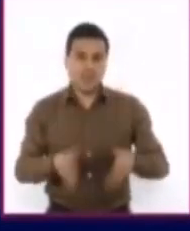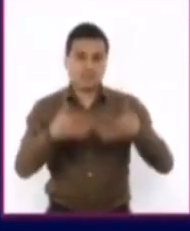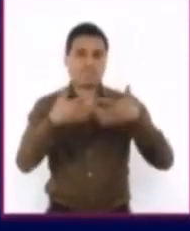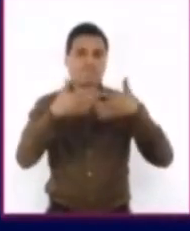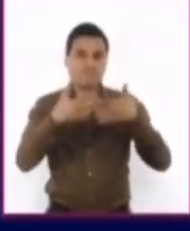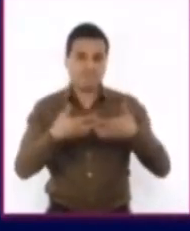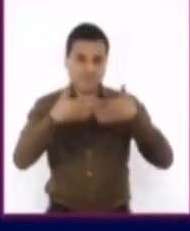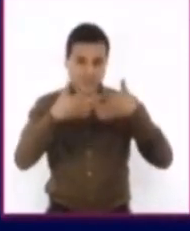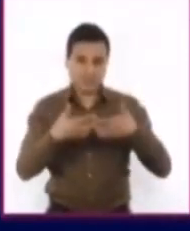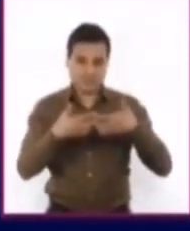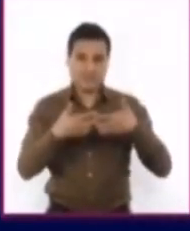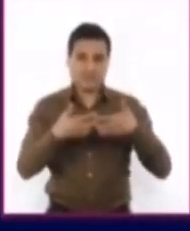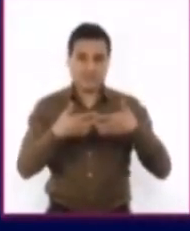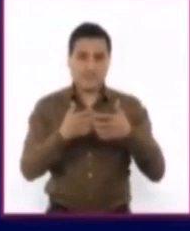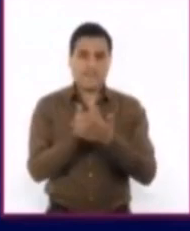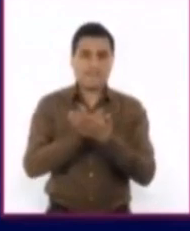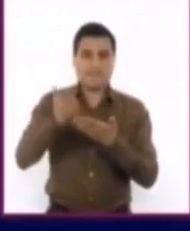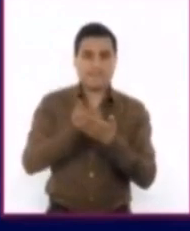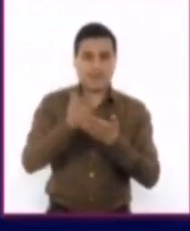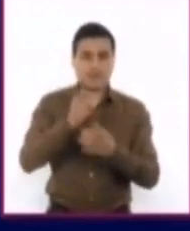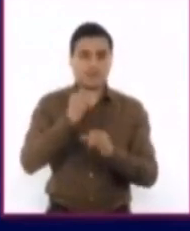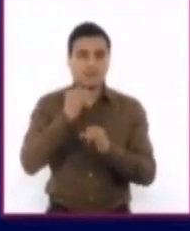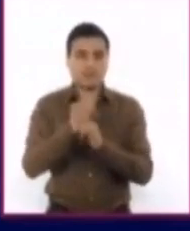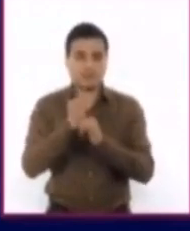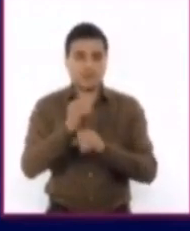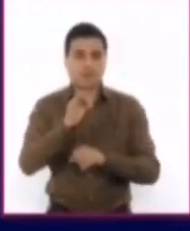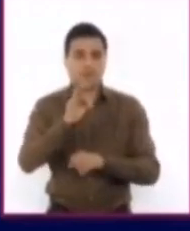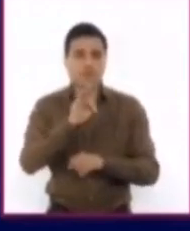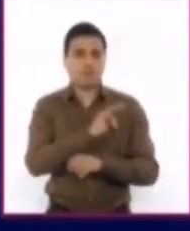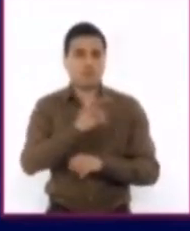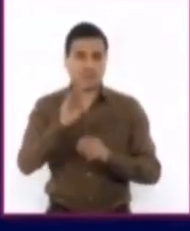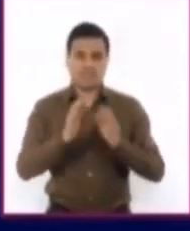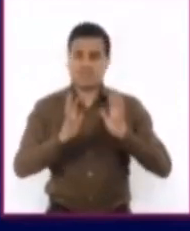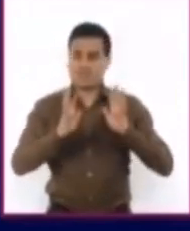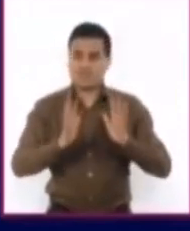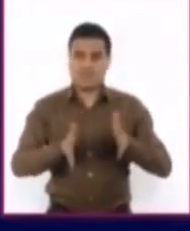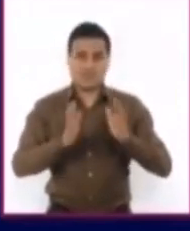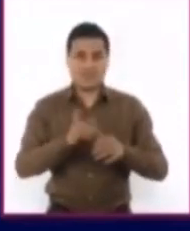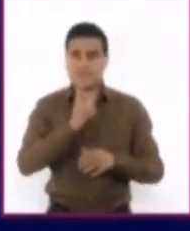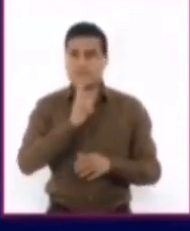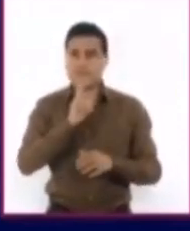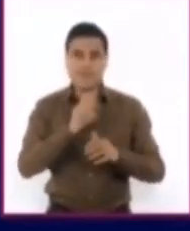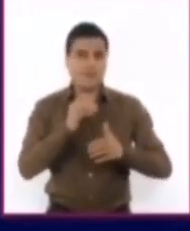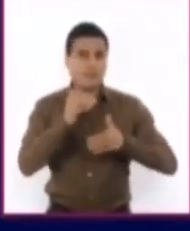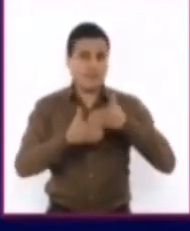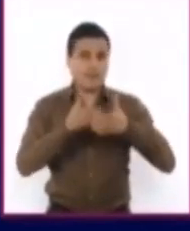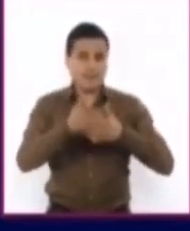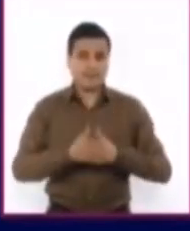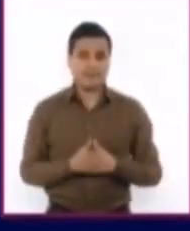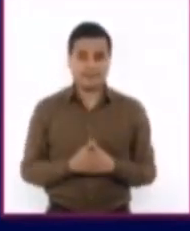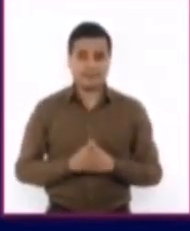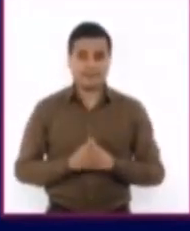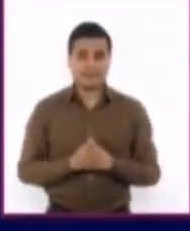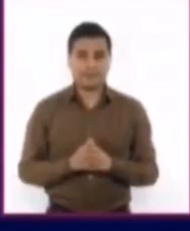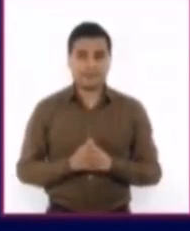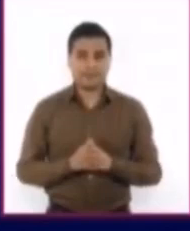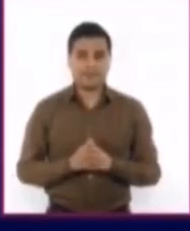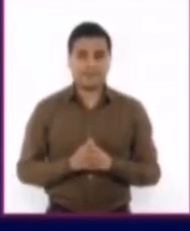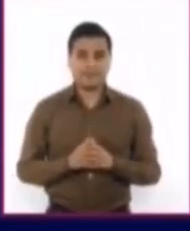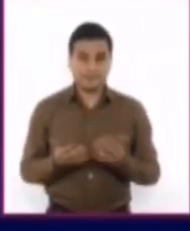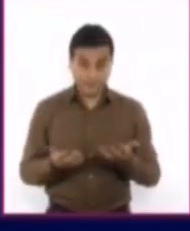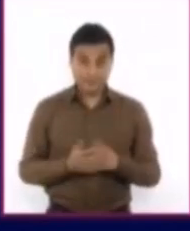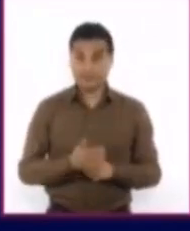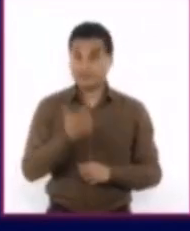digitales para acelerar su presencia fuera de la esfera virtual para impulsar las transacciones físicas, pero sin